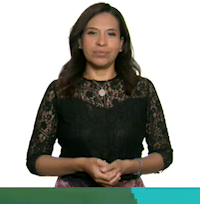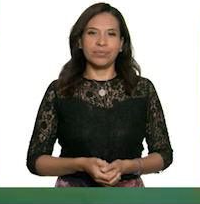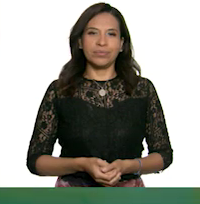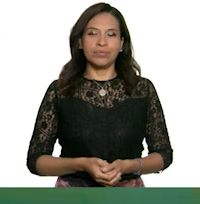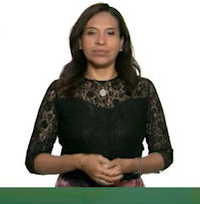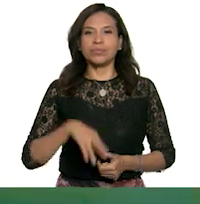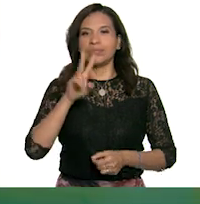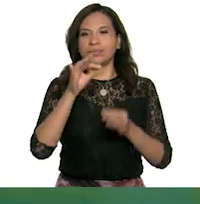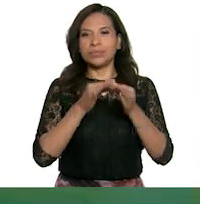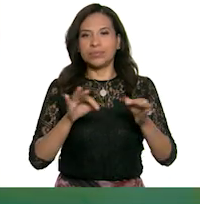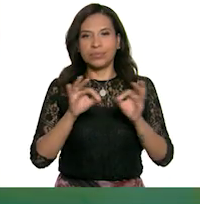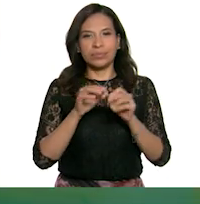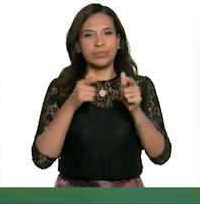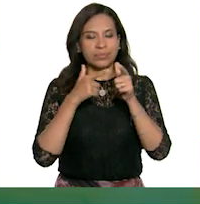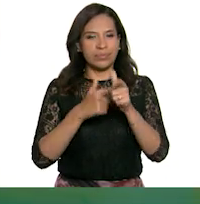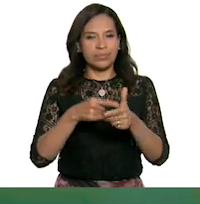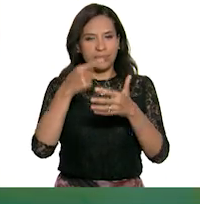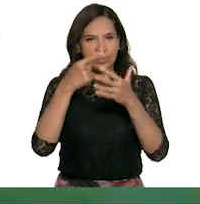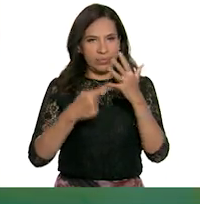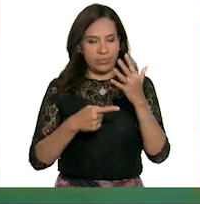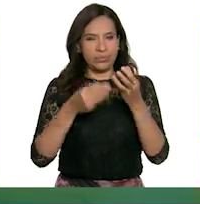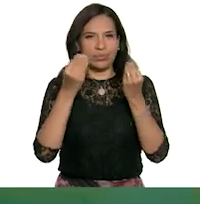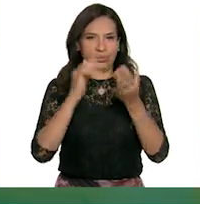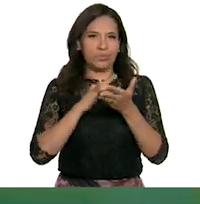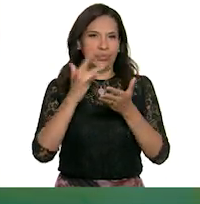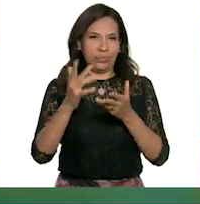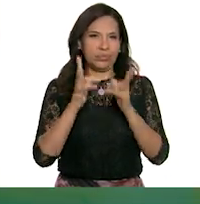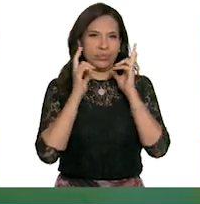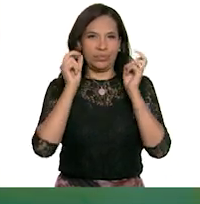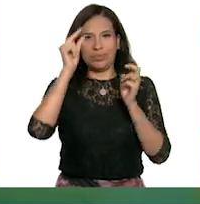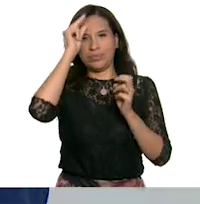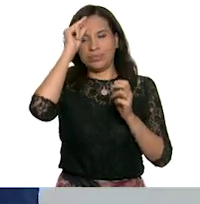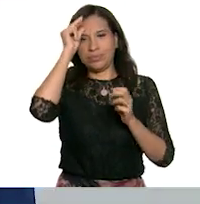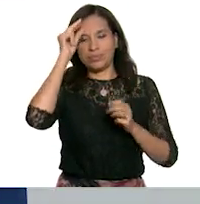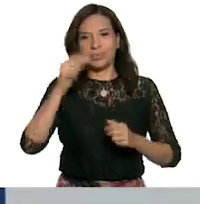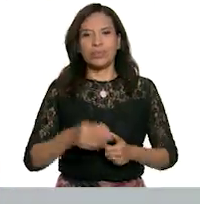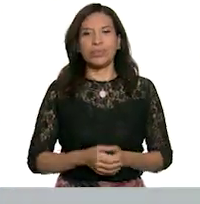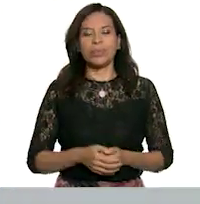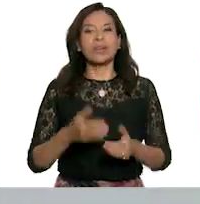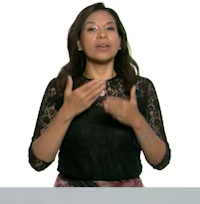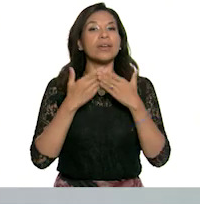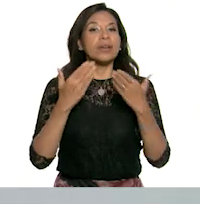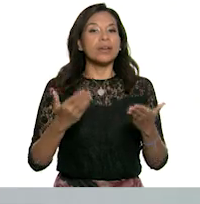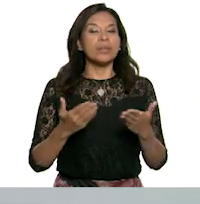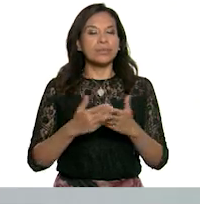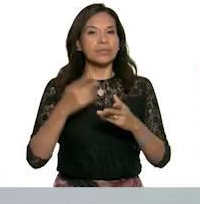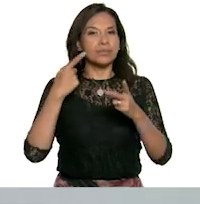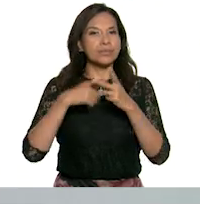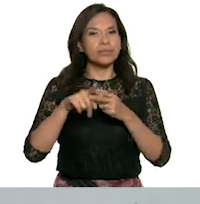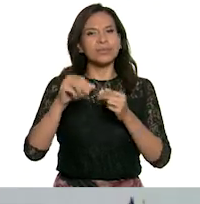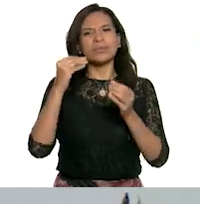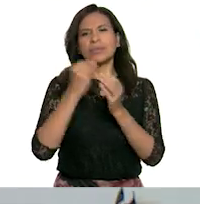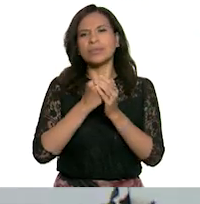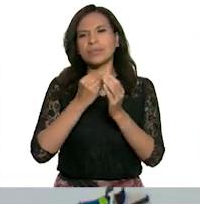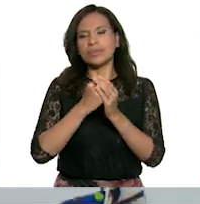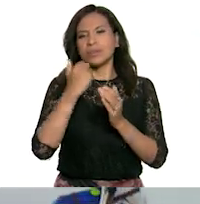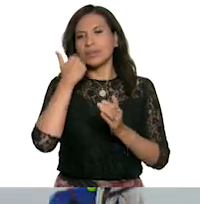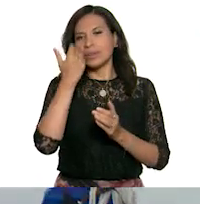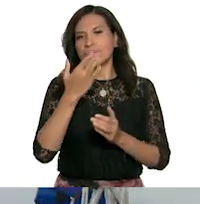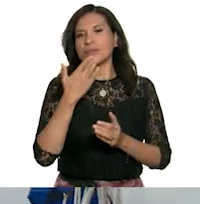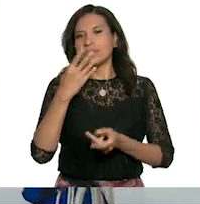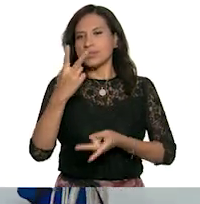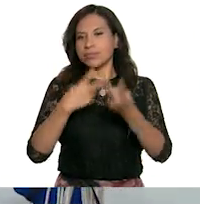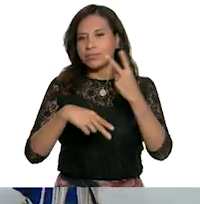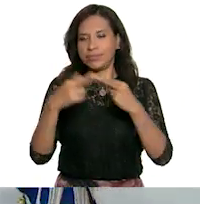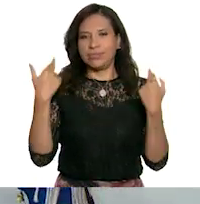¡Qué importante es seguir con estas medidas! ¡Muchas gracias a Jolisto! Ahora sí, para empezar con nuestra clase, quisiera darle la